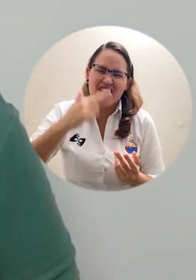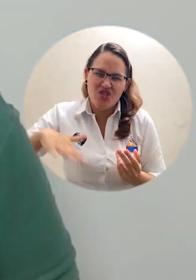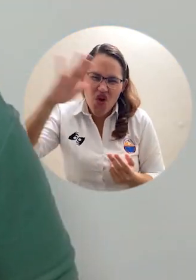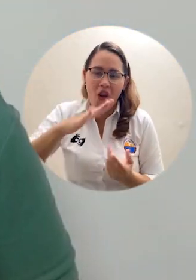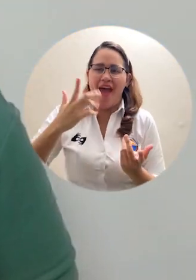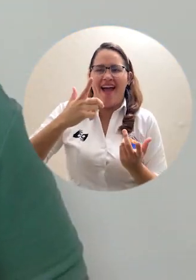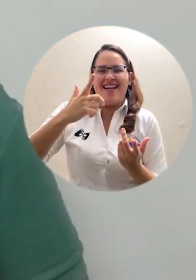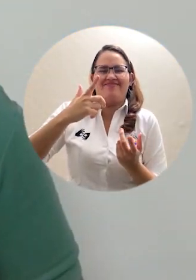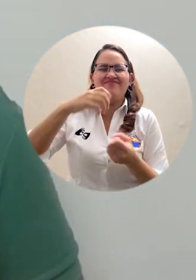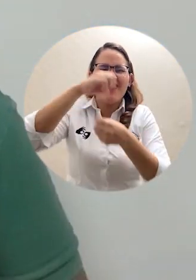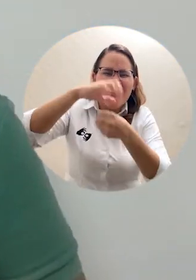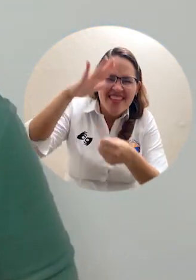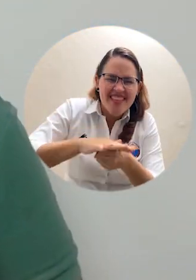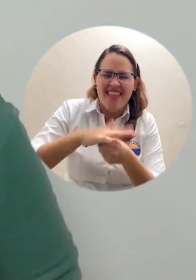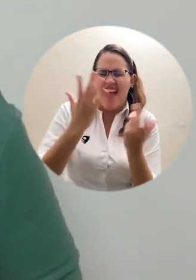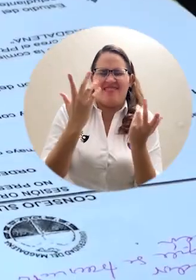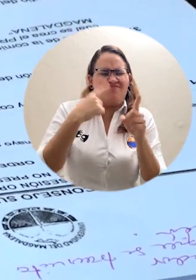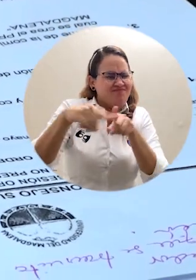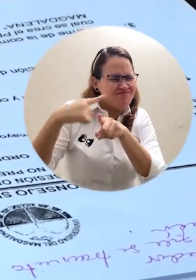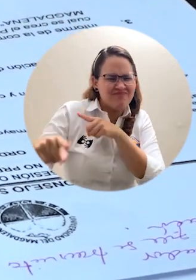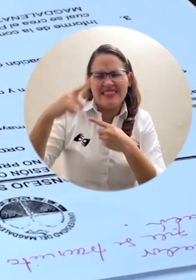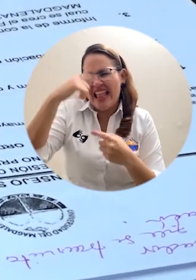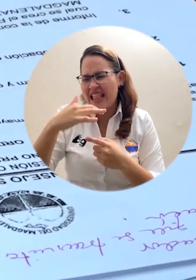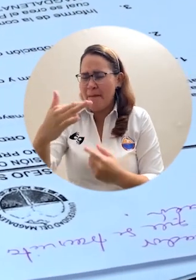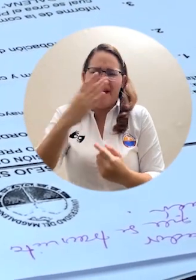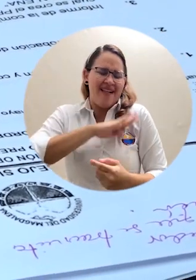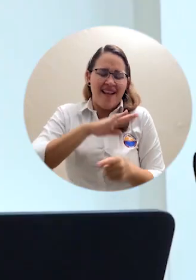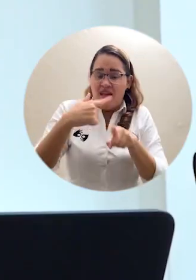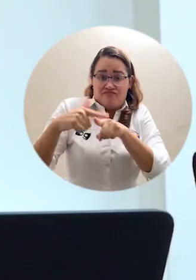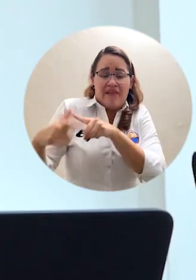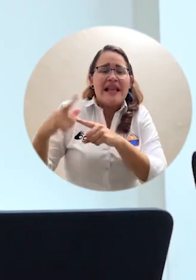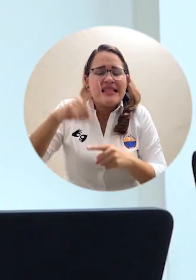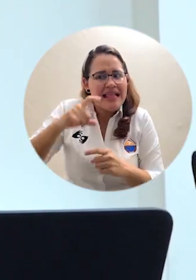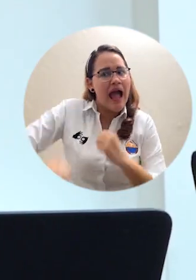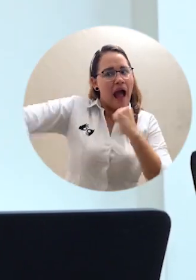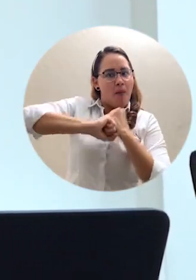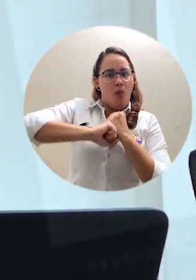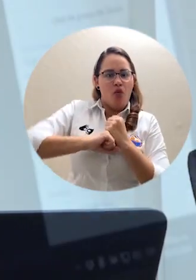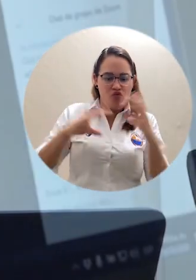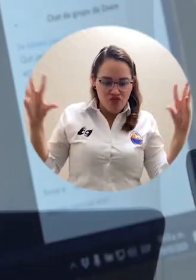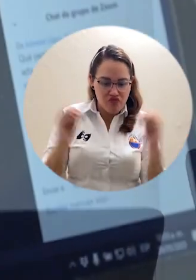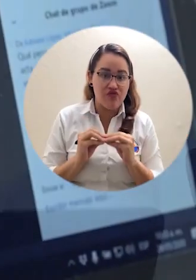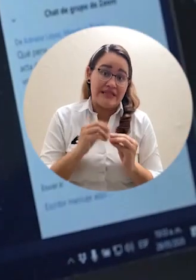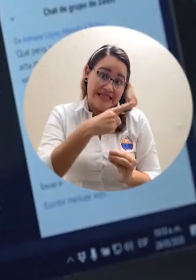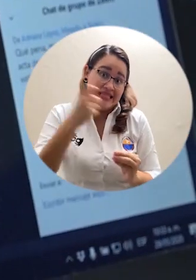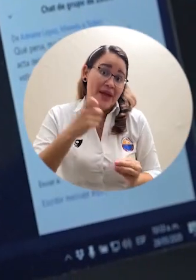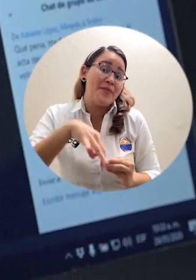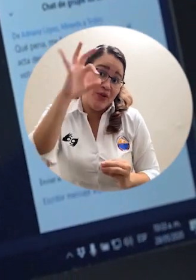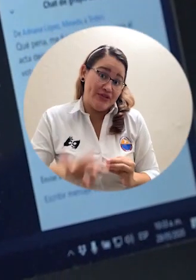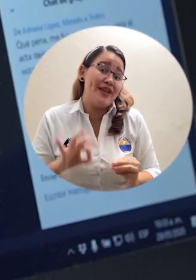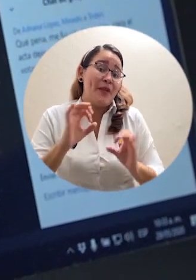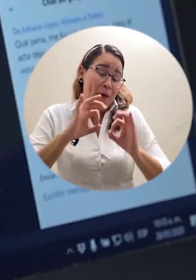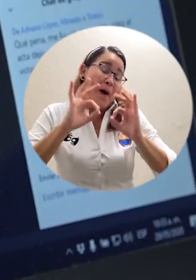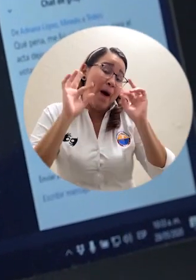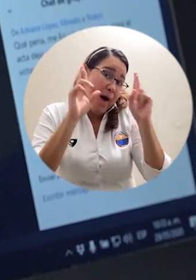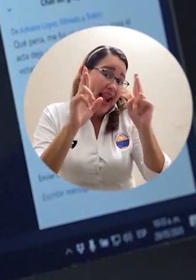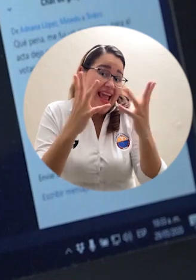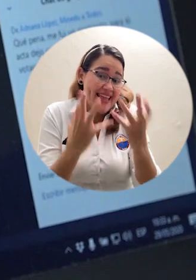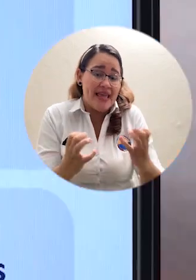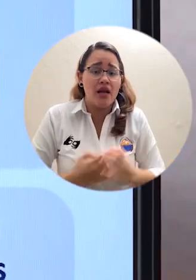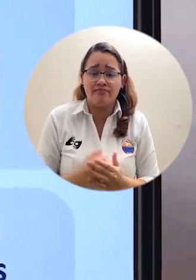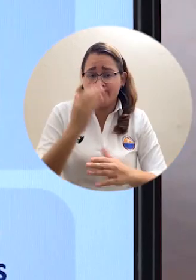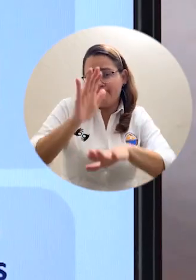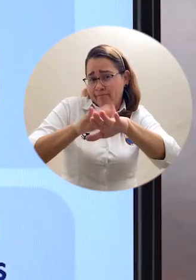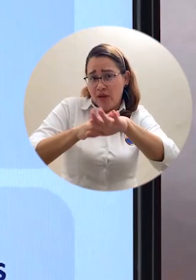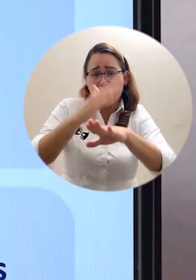Ciudad de Santa Marta y a otros mandatarios. Es importante precisar que para avanzar hacia la gratuidad, Unimagdalena no puede sola, y